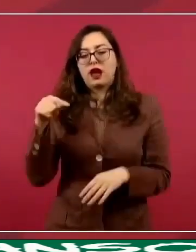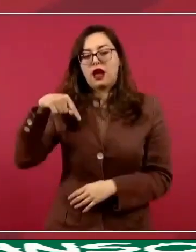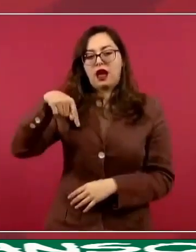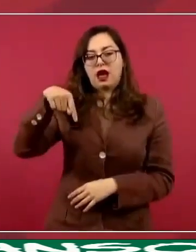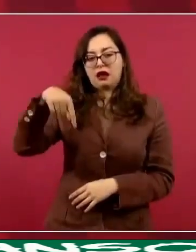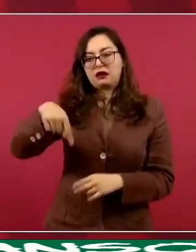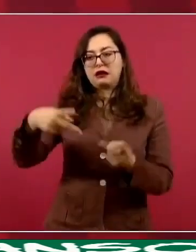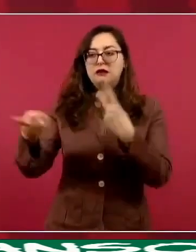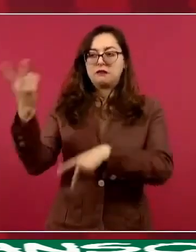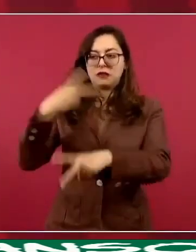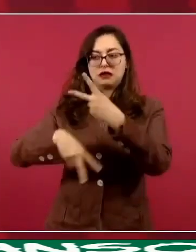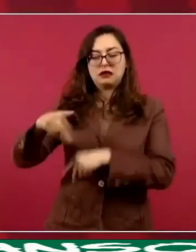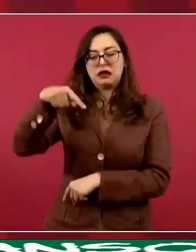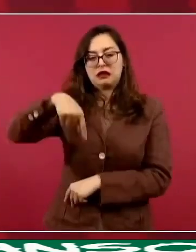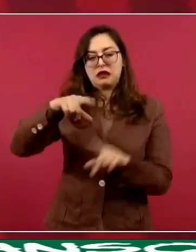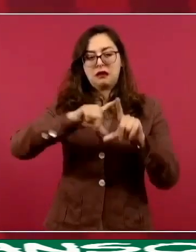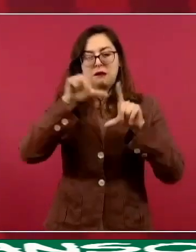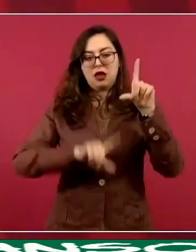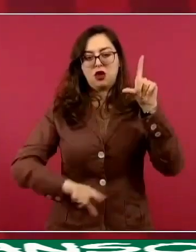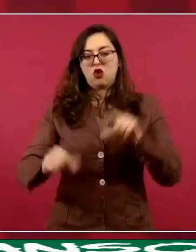venga a México, al Zócalo.